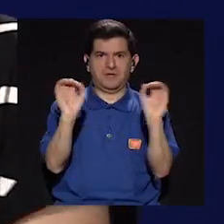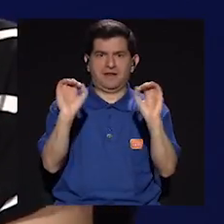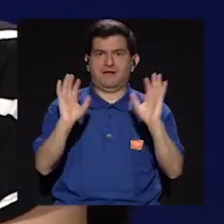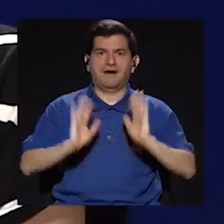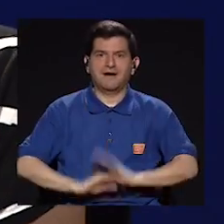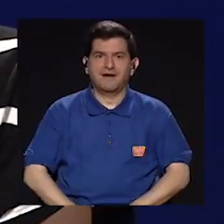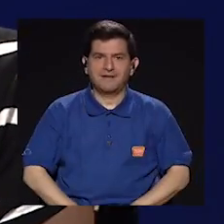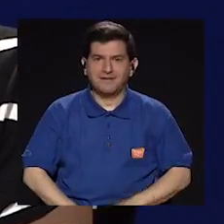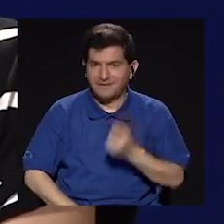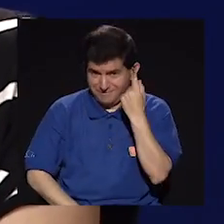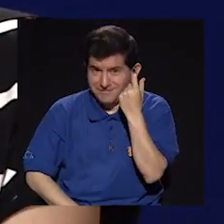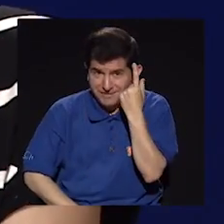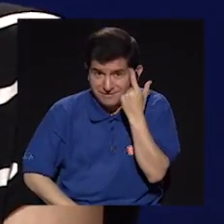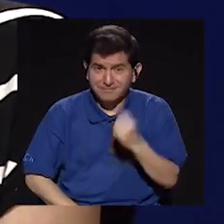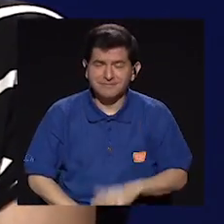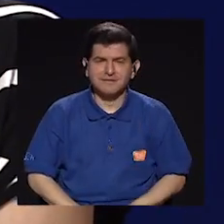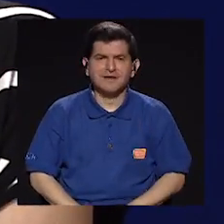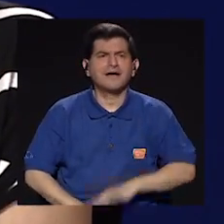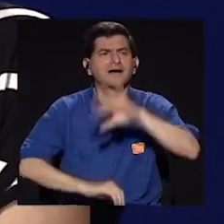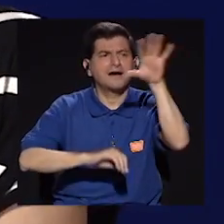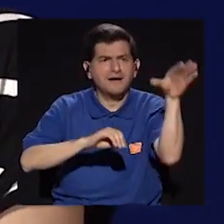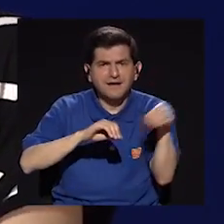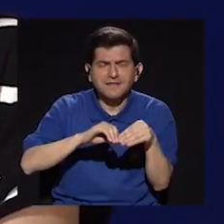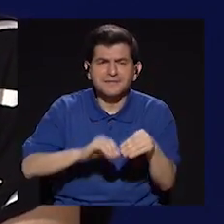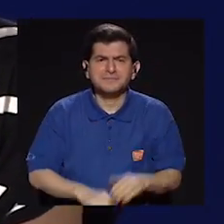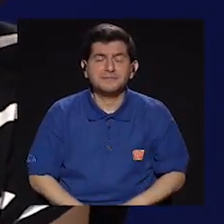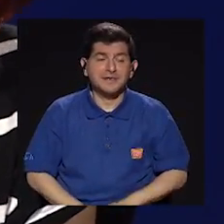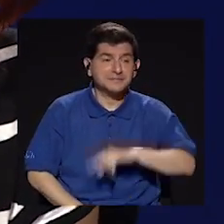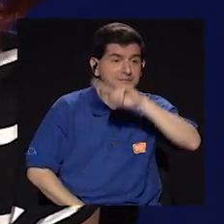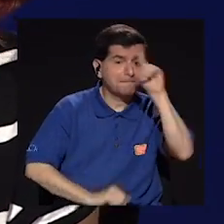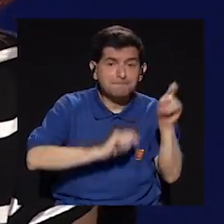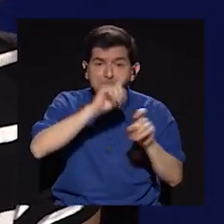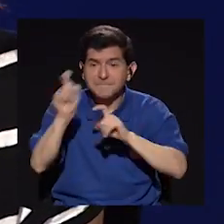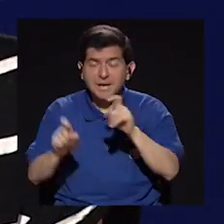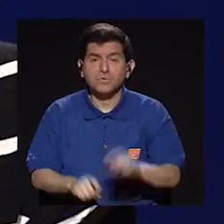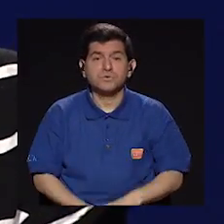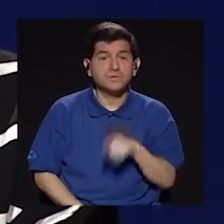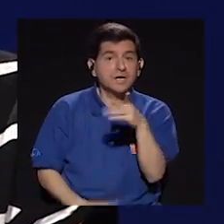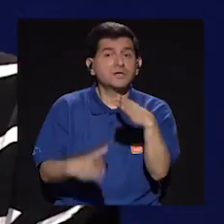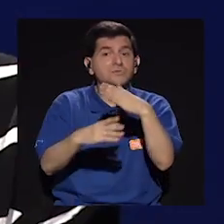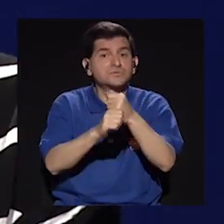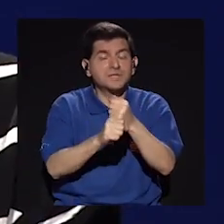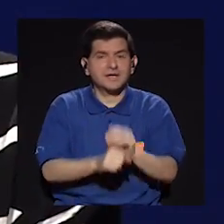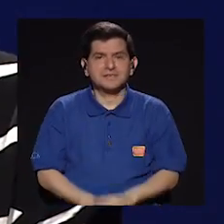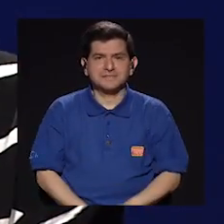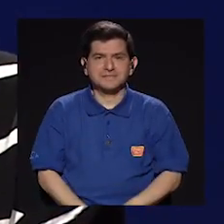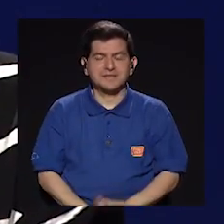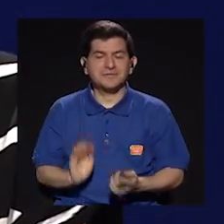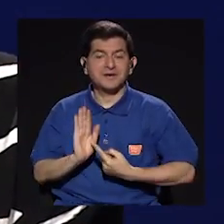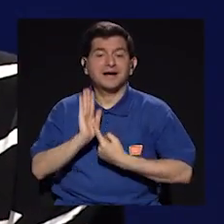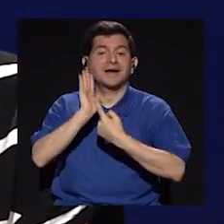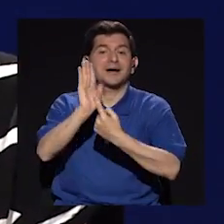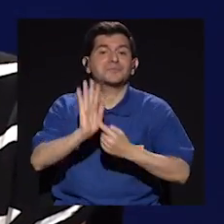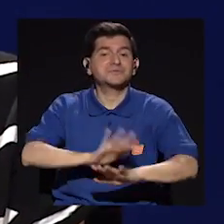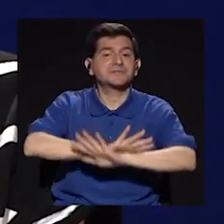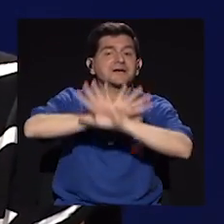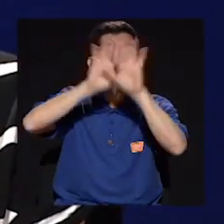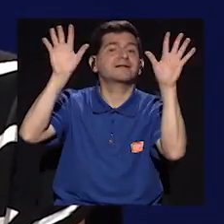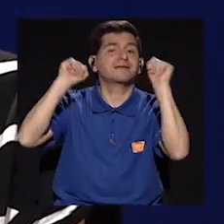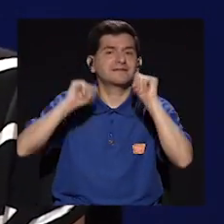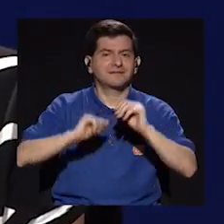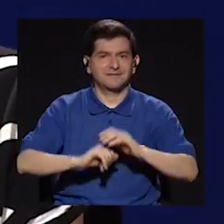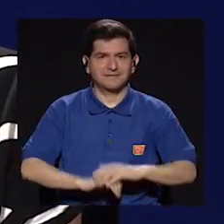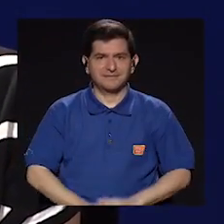nada, ¿me entiendes? Como que, porque, y además, porque también las preguntas que hagas van a ponerte muy en evidencia.